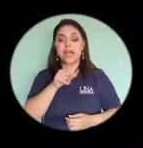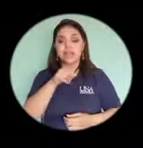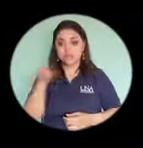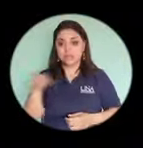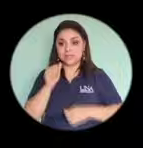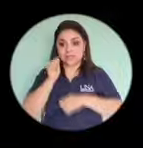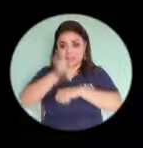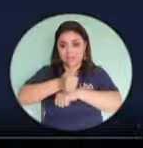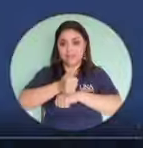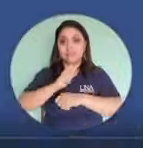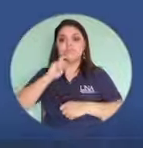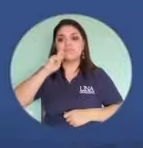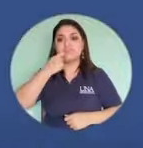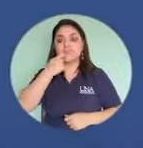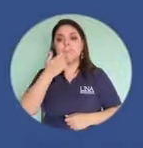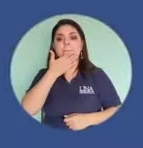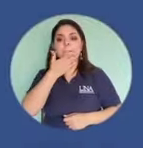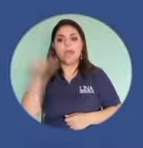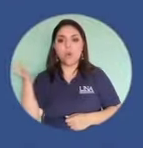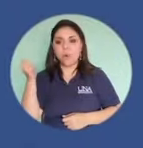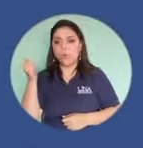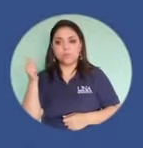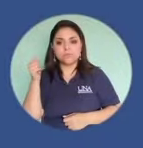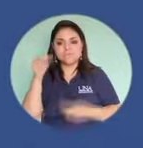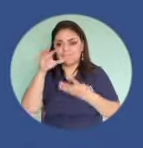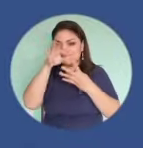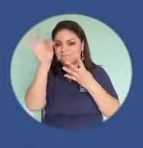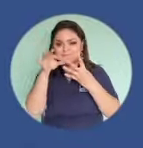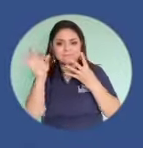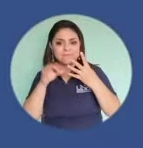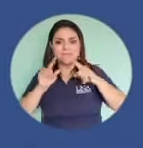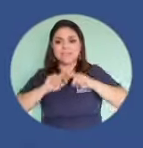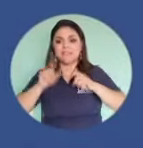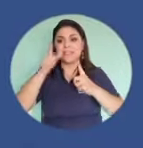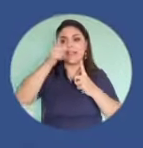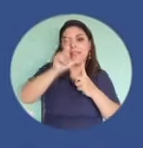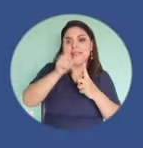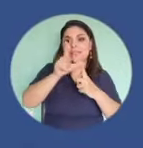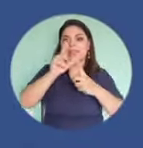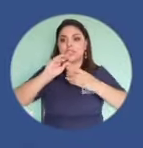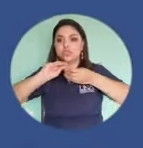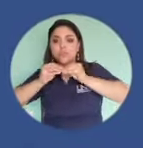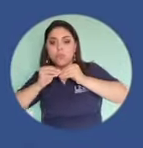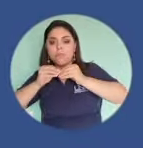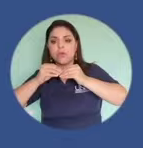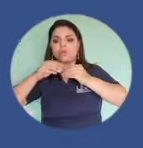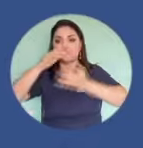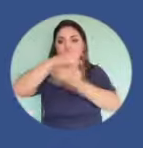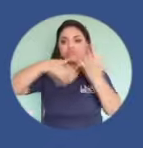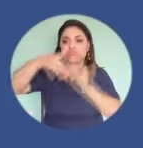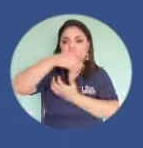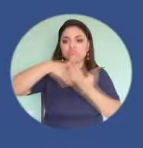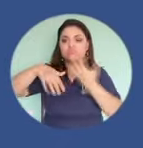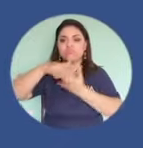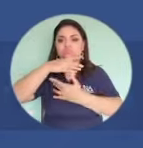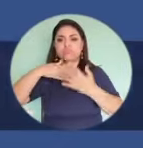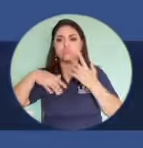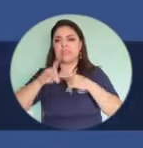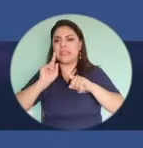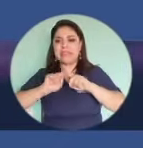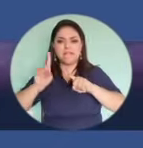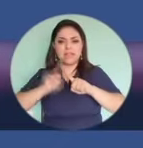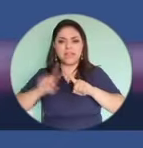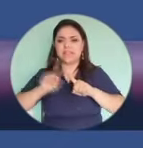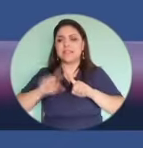claves es muy importante hacerlo de forma alfanumérica o que contengan diferentes caracteres que tengan números que tengan que